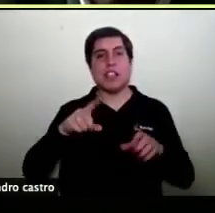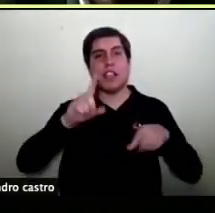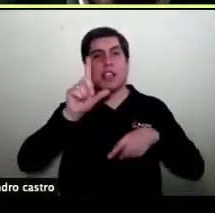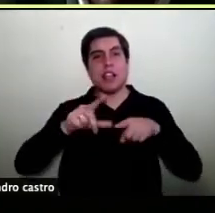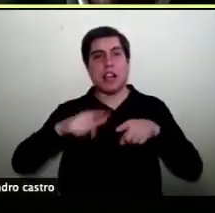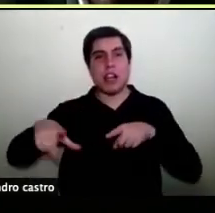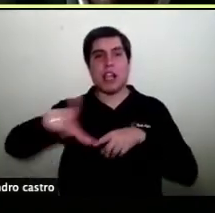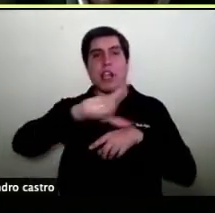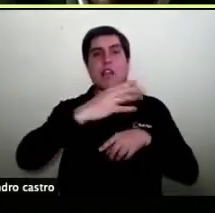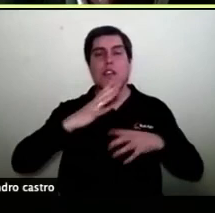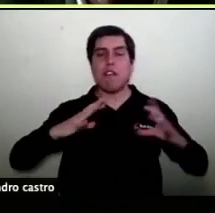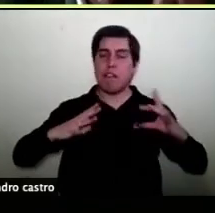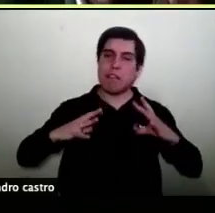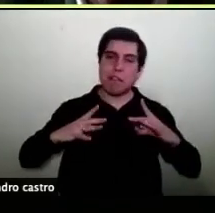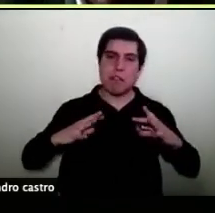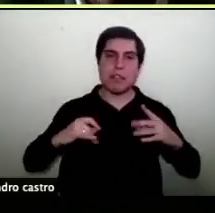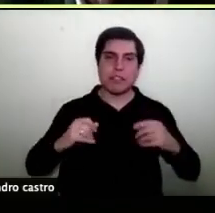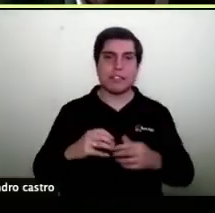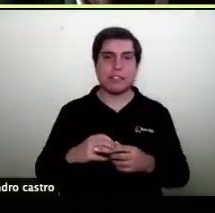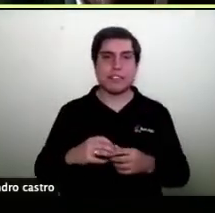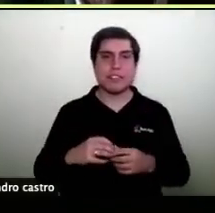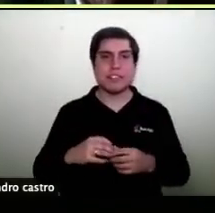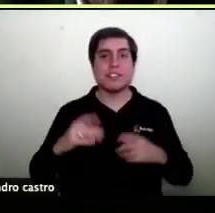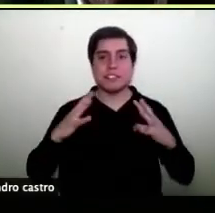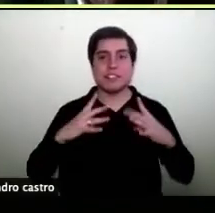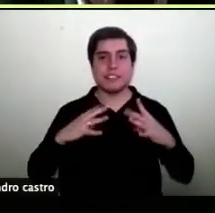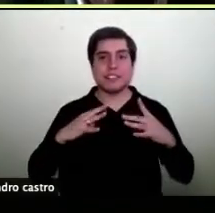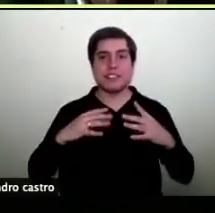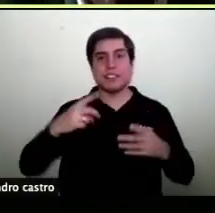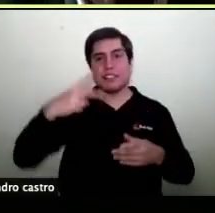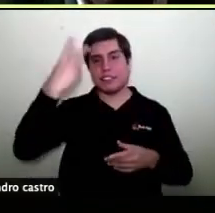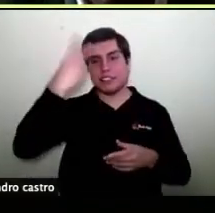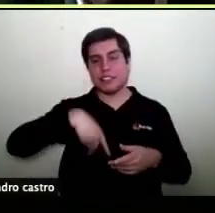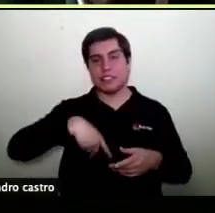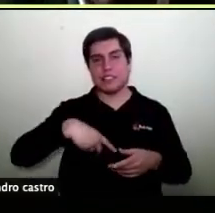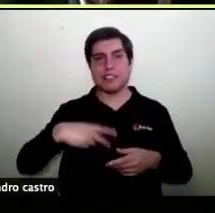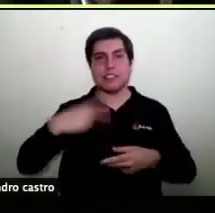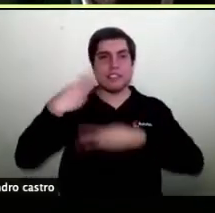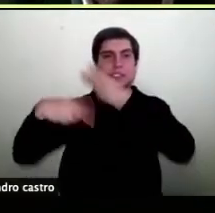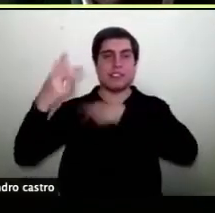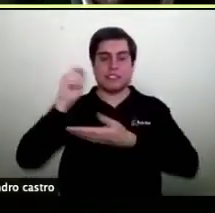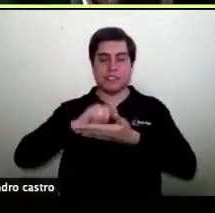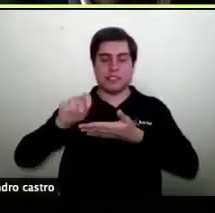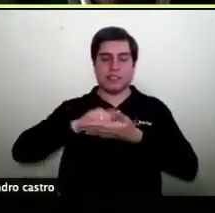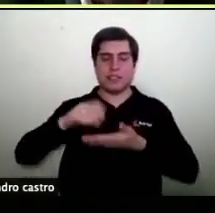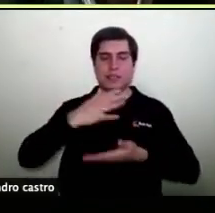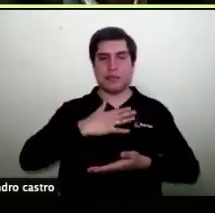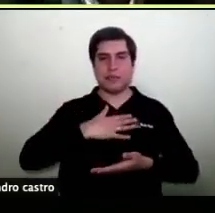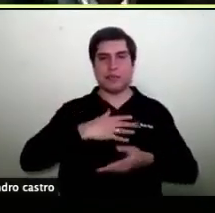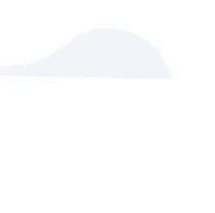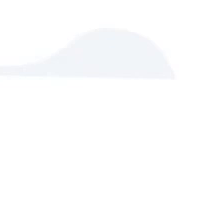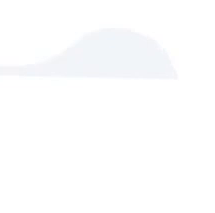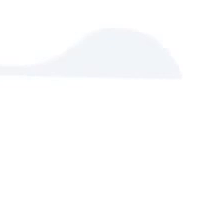feliz de la vida la felicidad está en tus manos así que la historia la escribes tú gracias